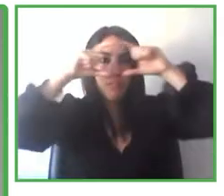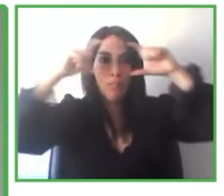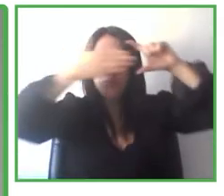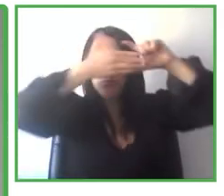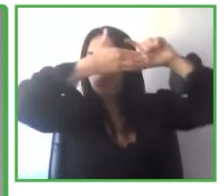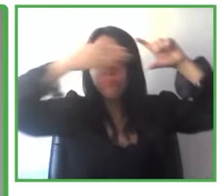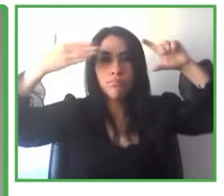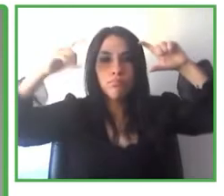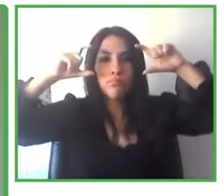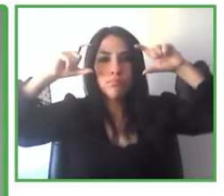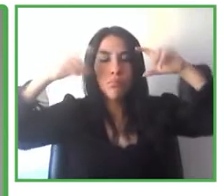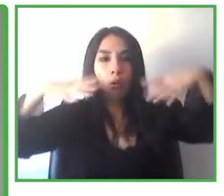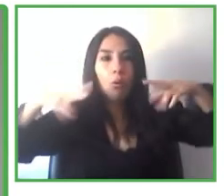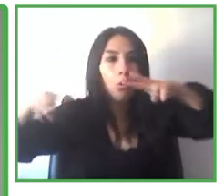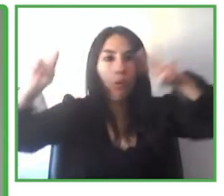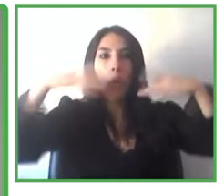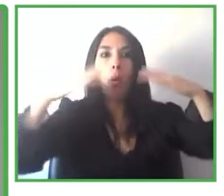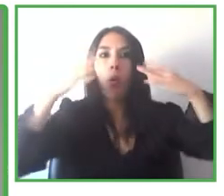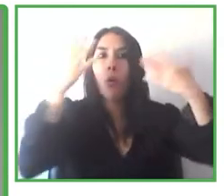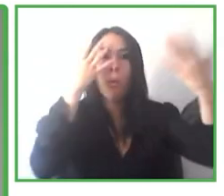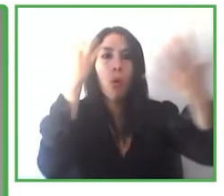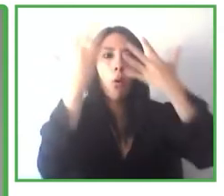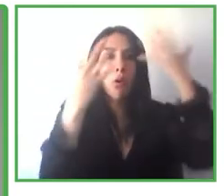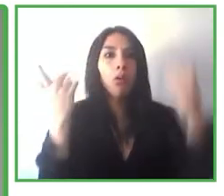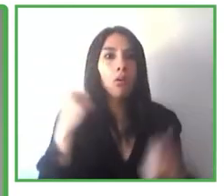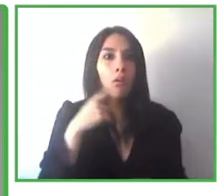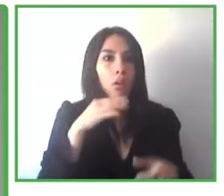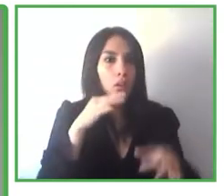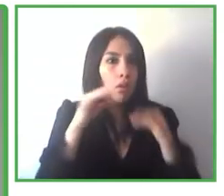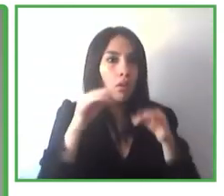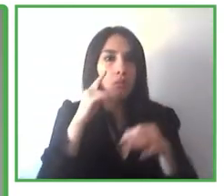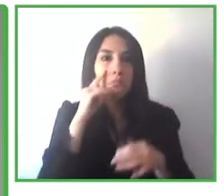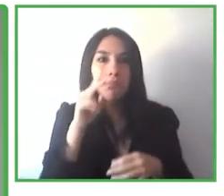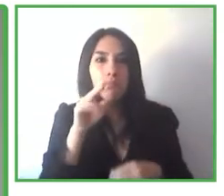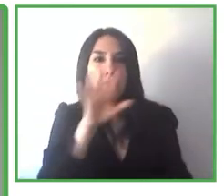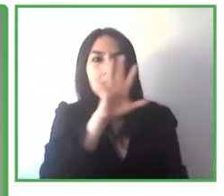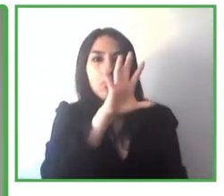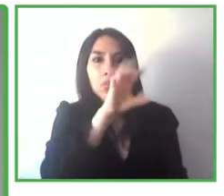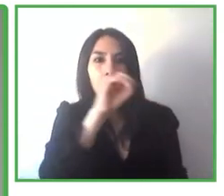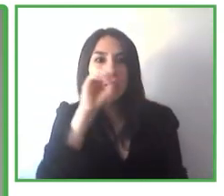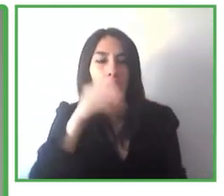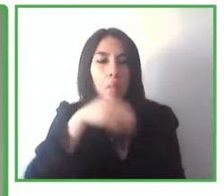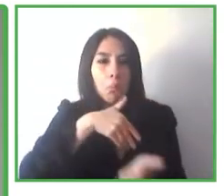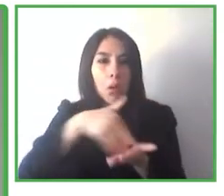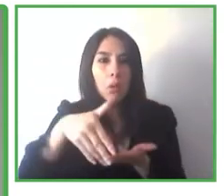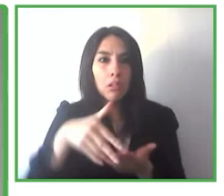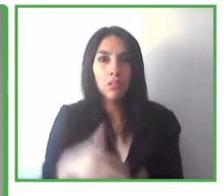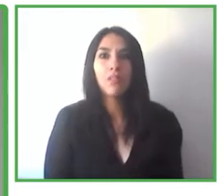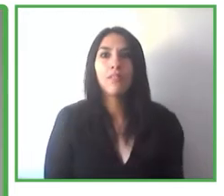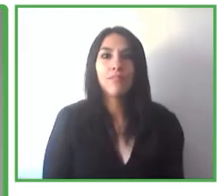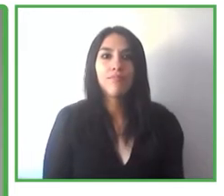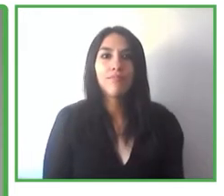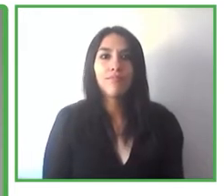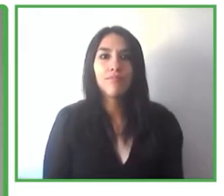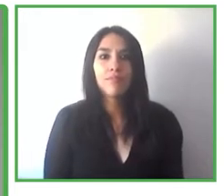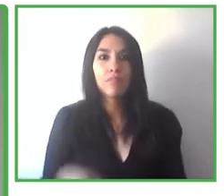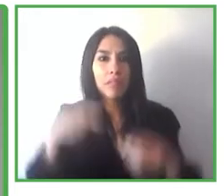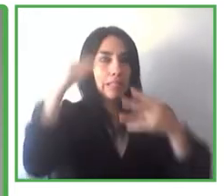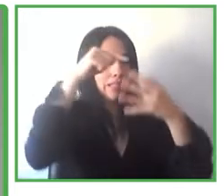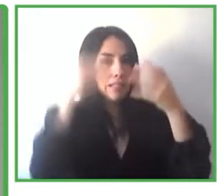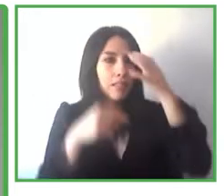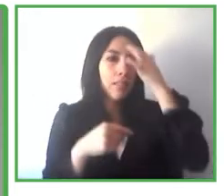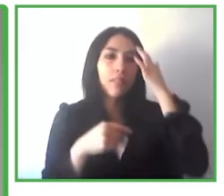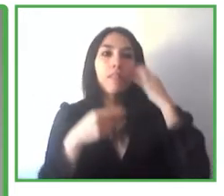millones de usuarios, de unidades de gafas de realidad virtual, ¿no? En todo el mundo, pues probablemente